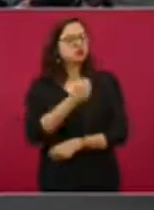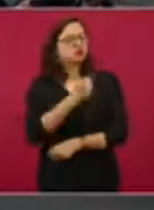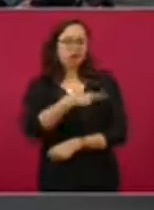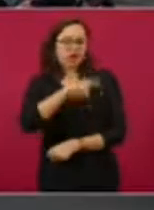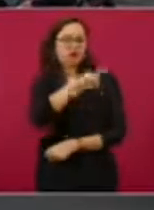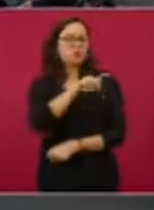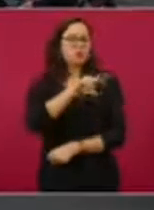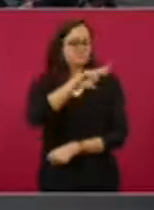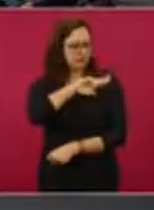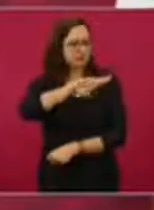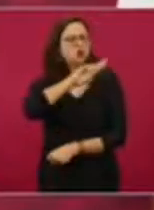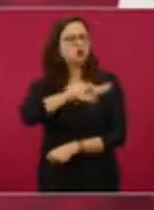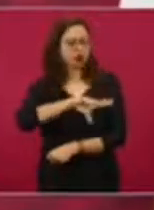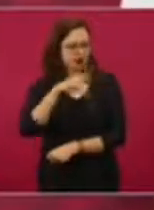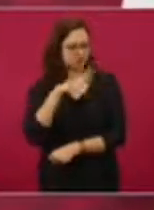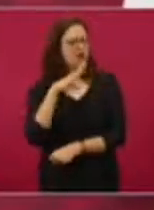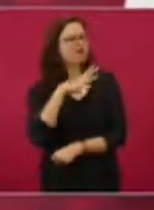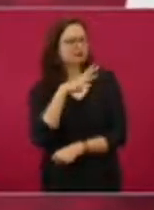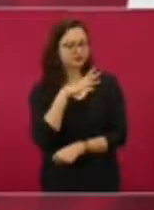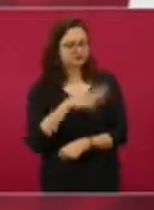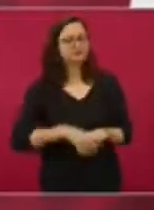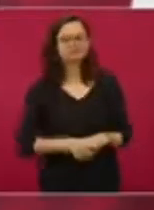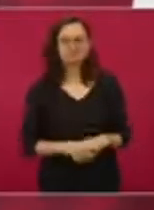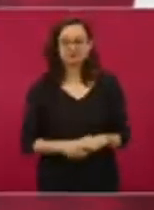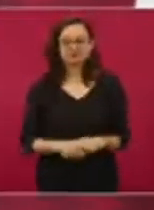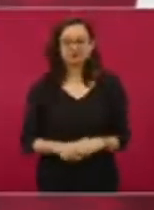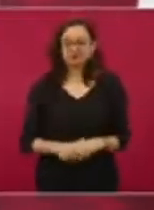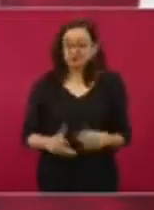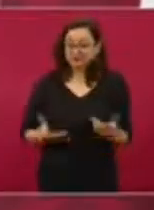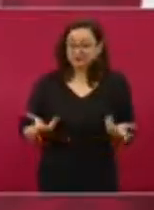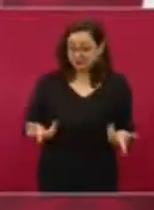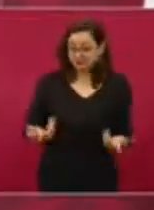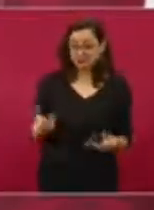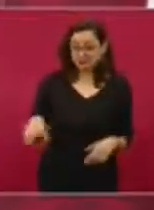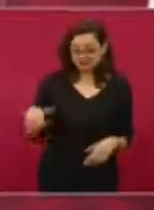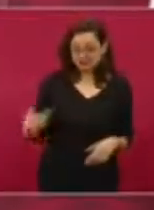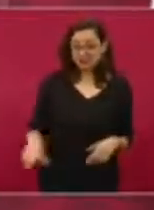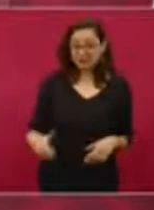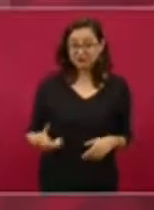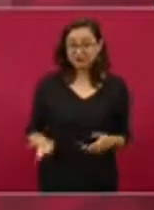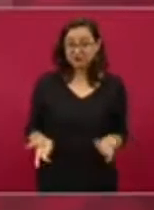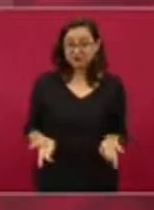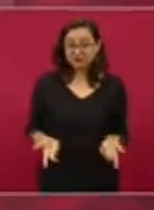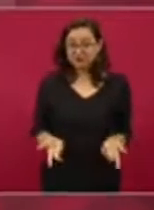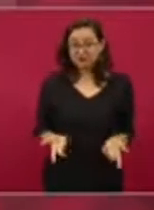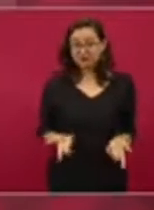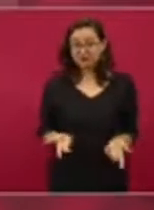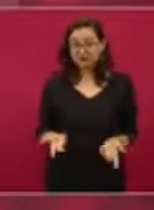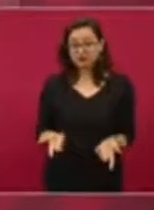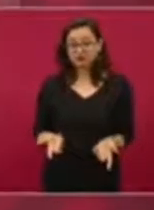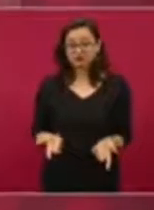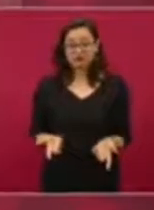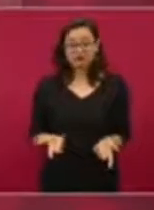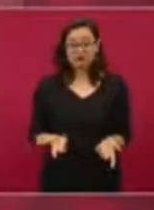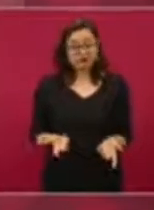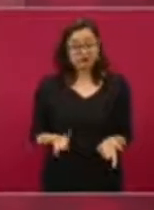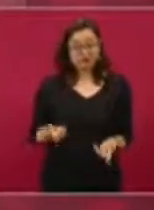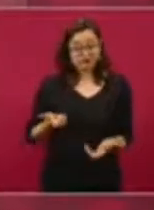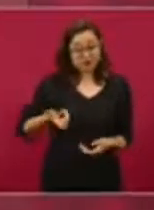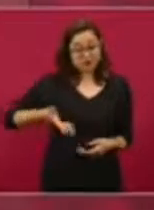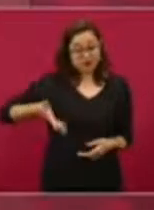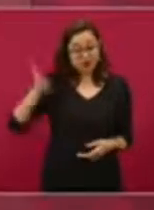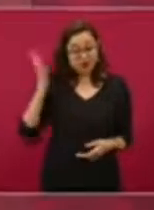ese es un dinero considerable,